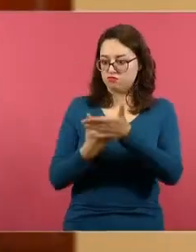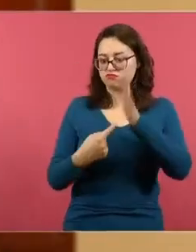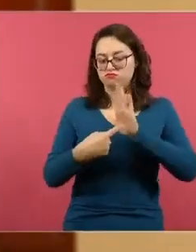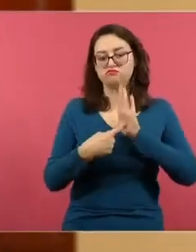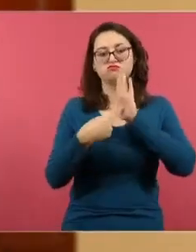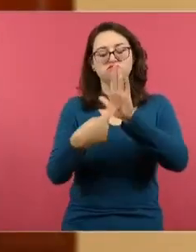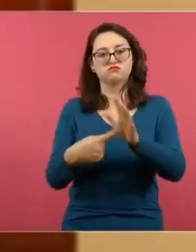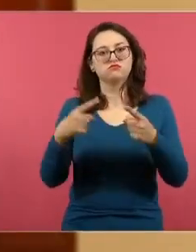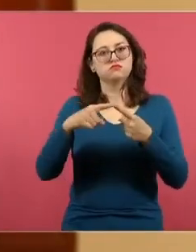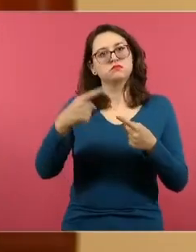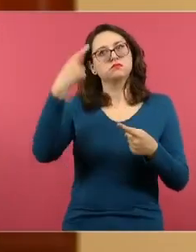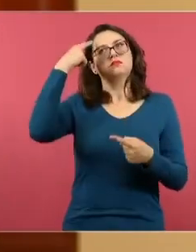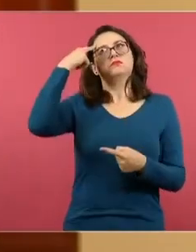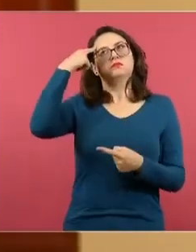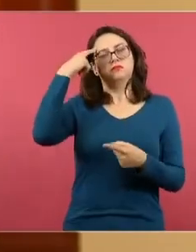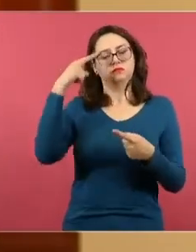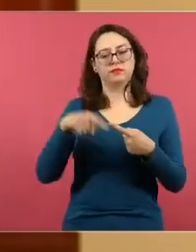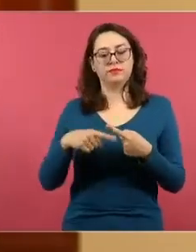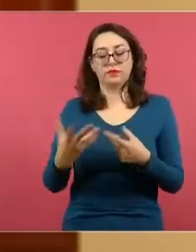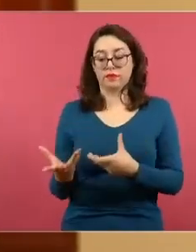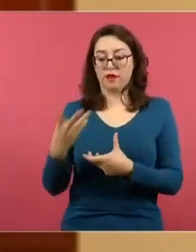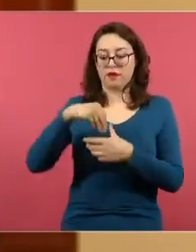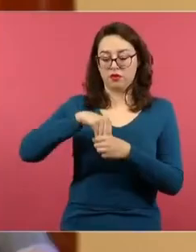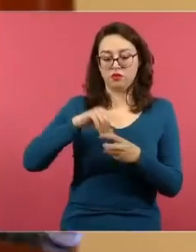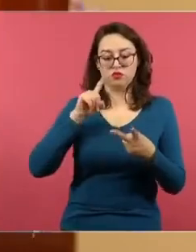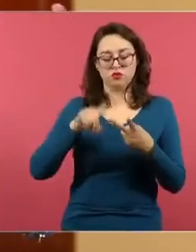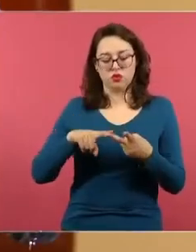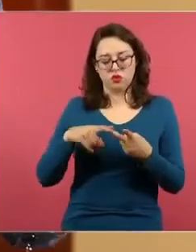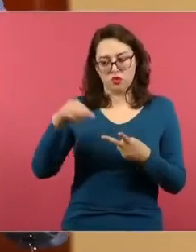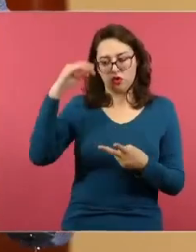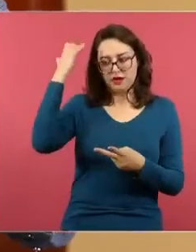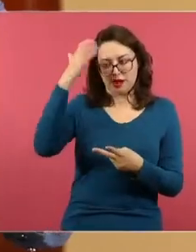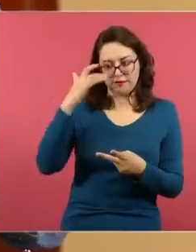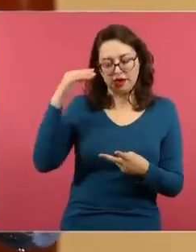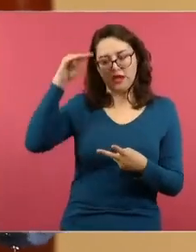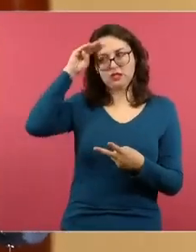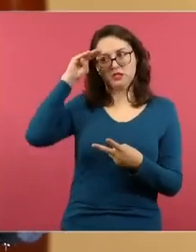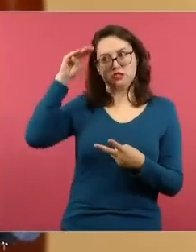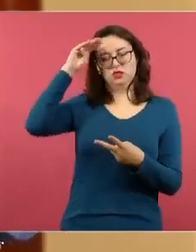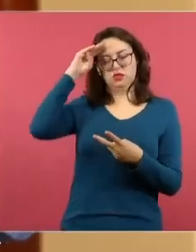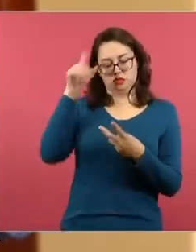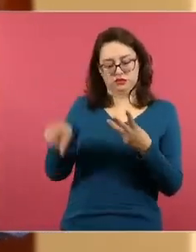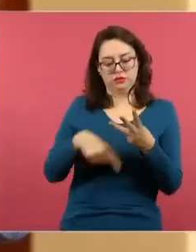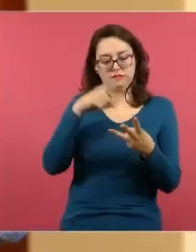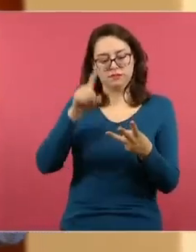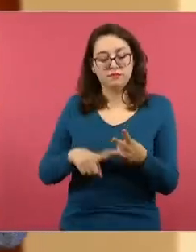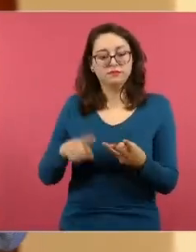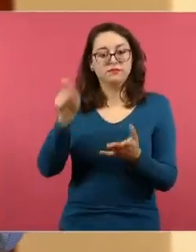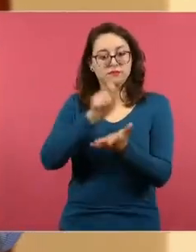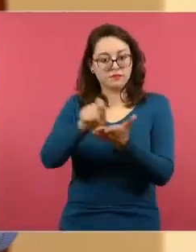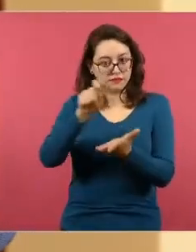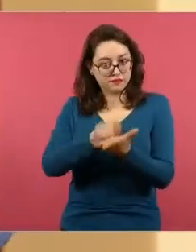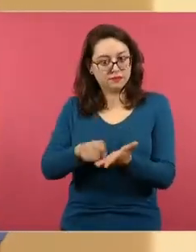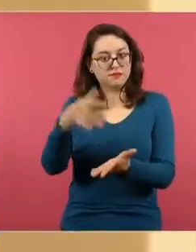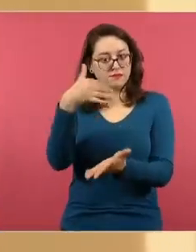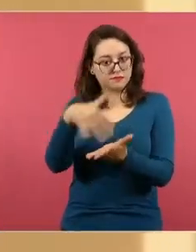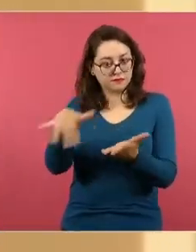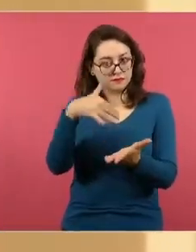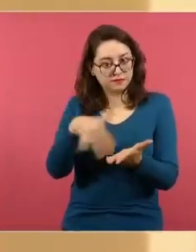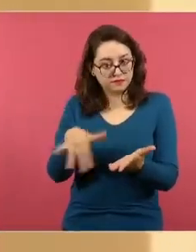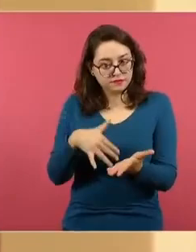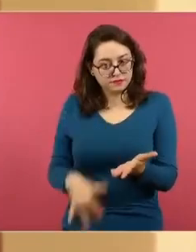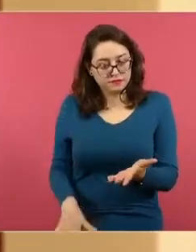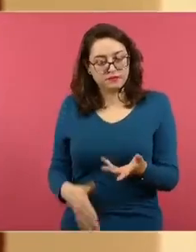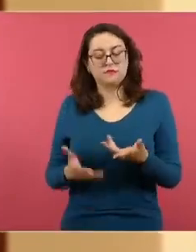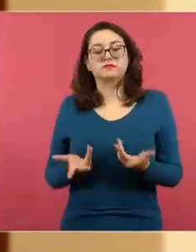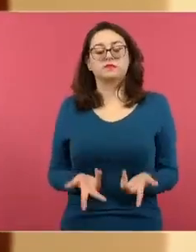la apropiación de la cultura a través de la lectura y escritura y bueno, aquí los elementos curriculares,